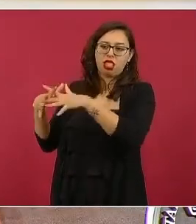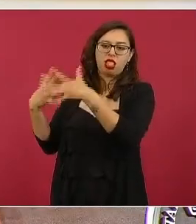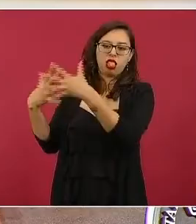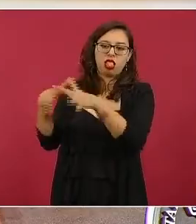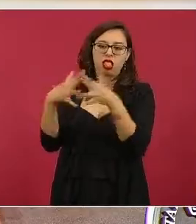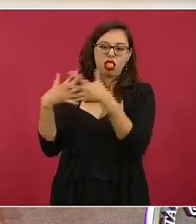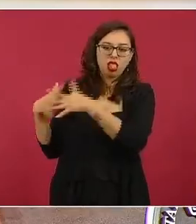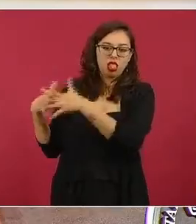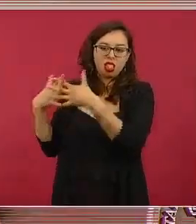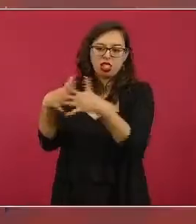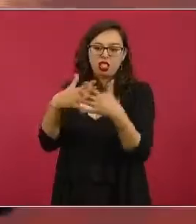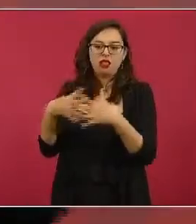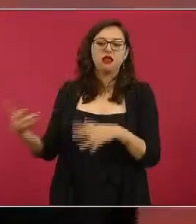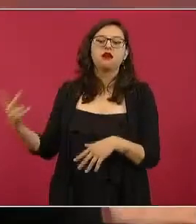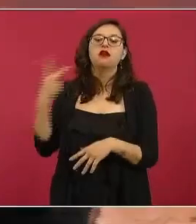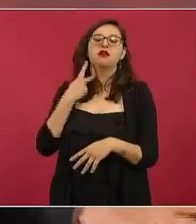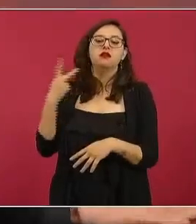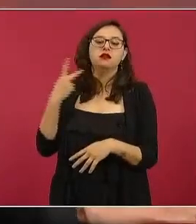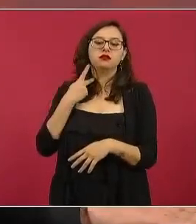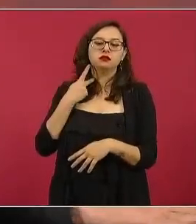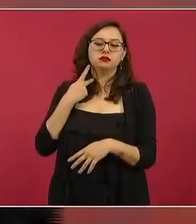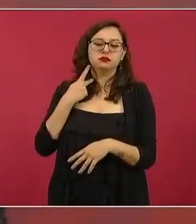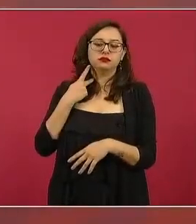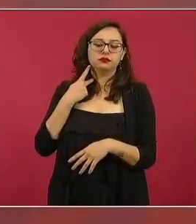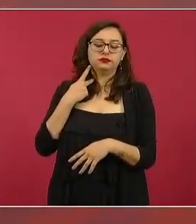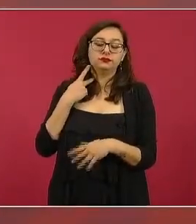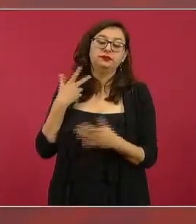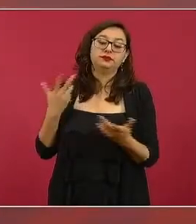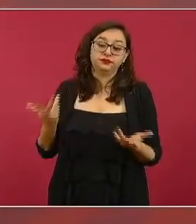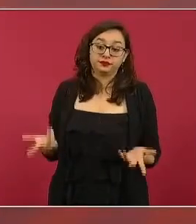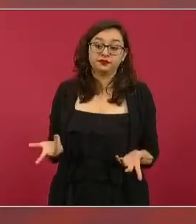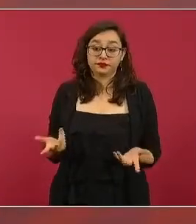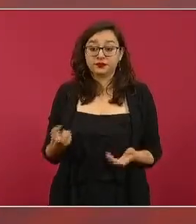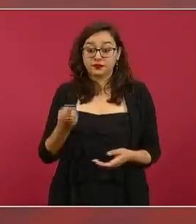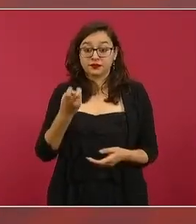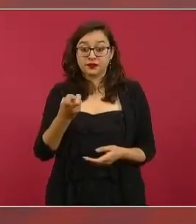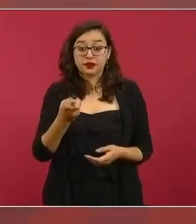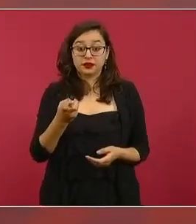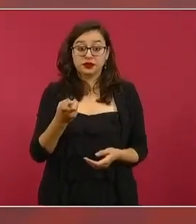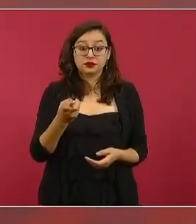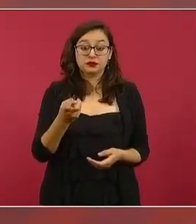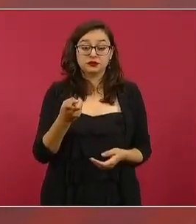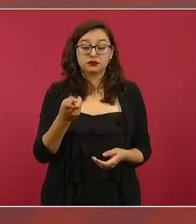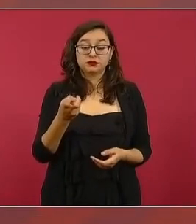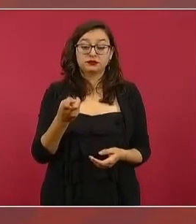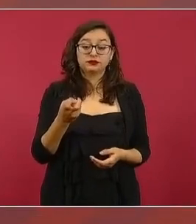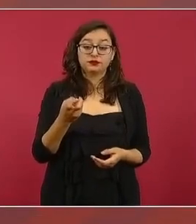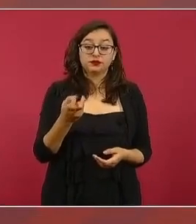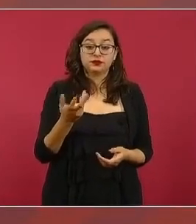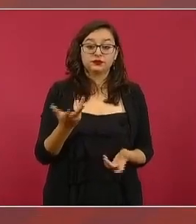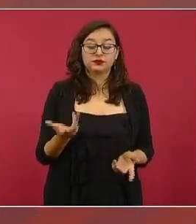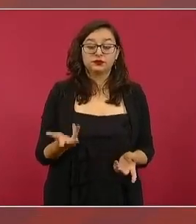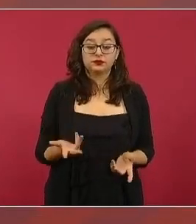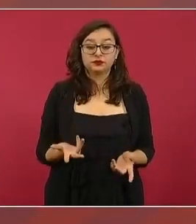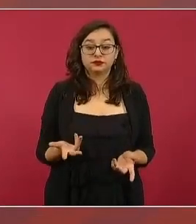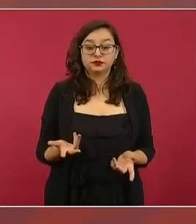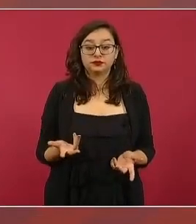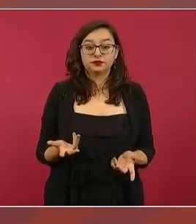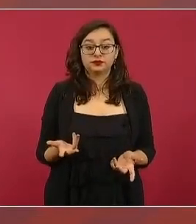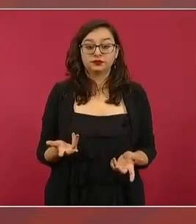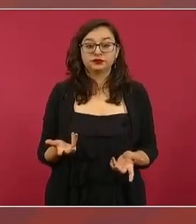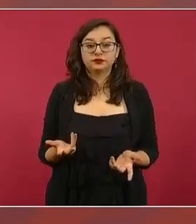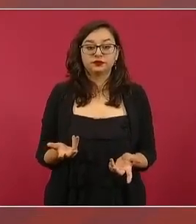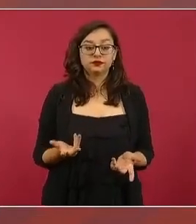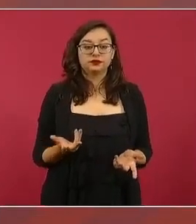entonces es actuar así con toda claridad y este pues